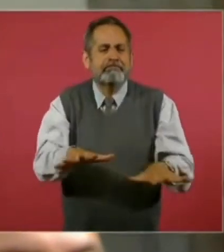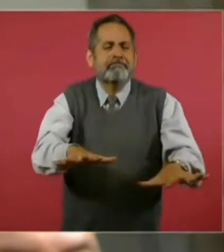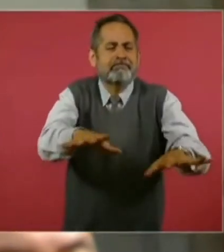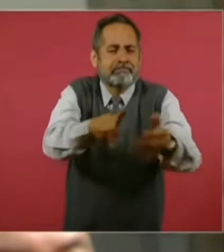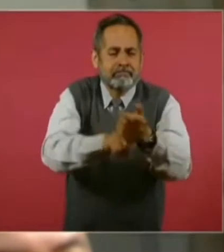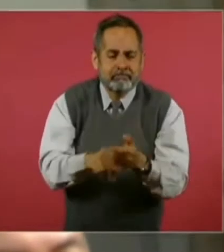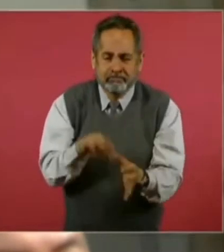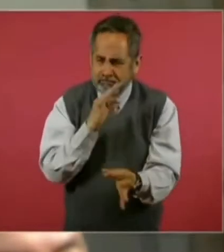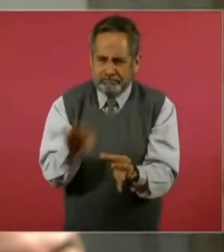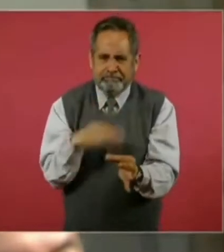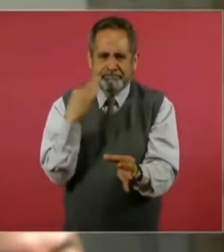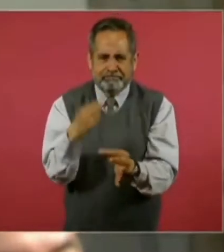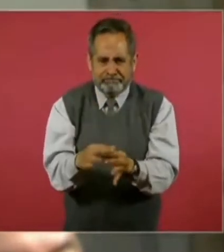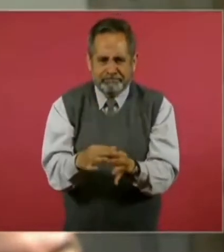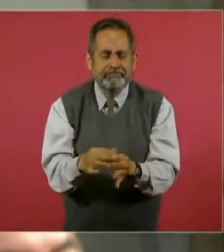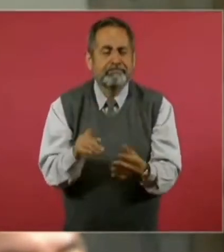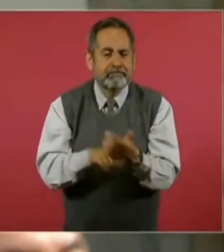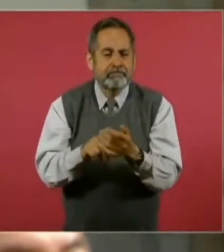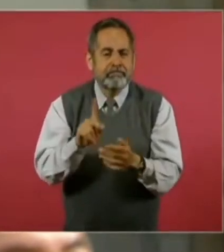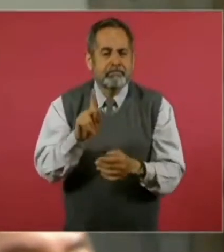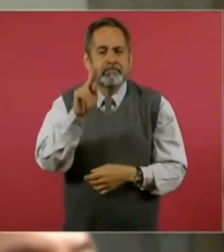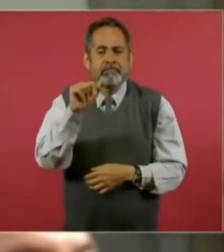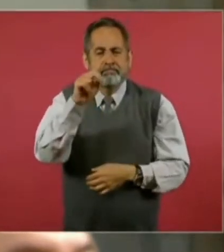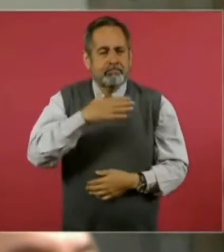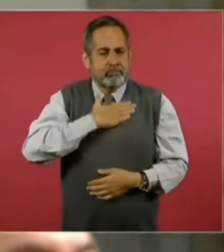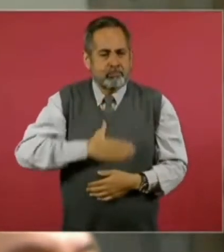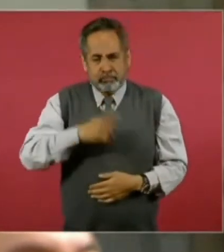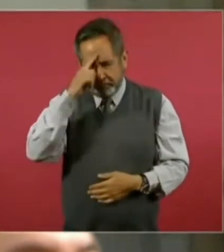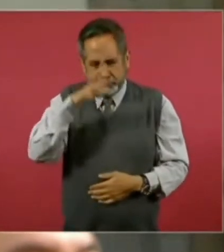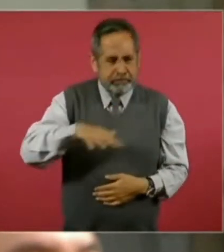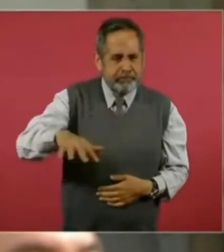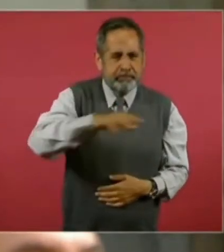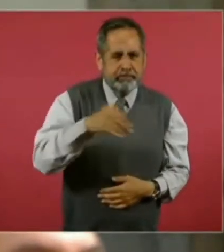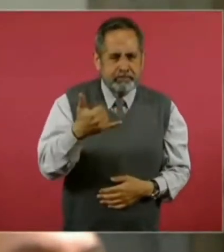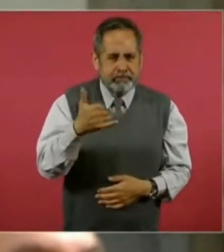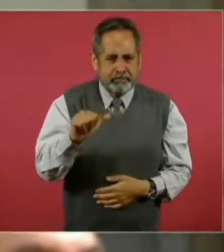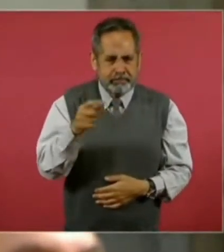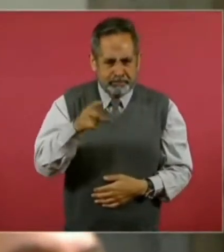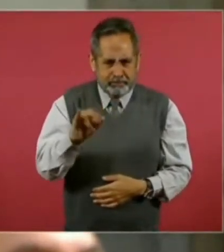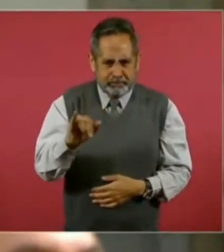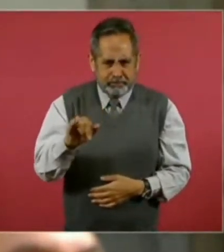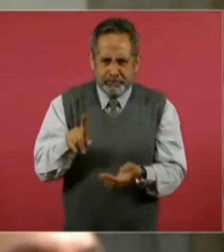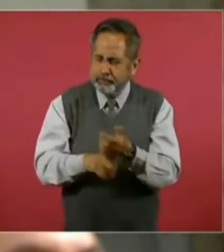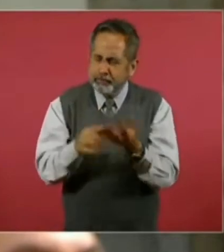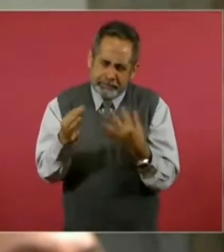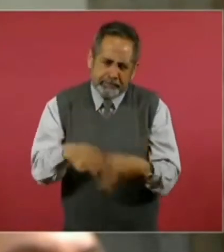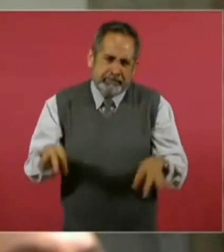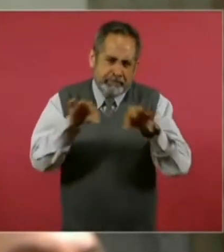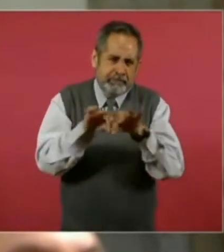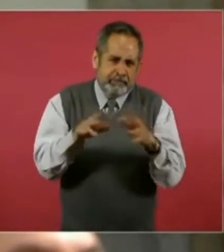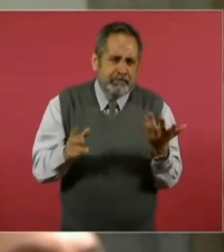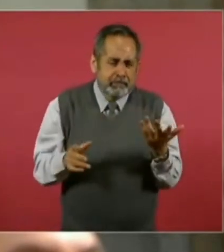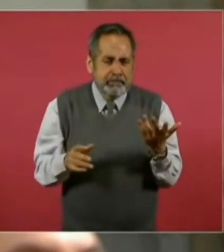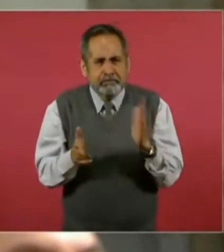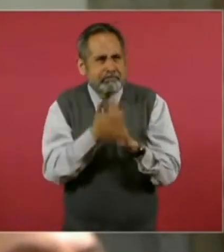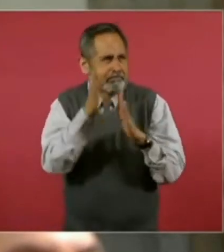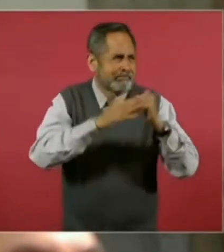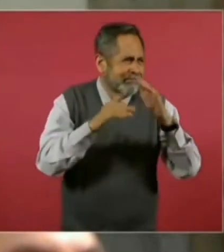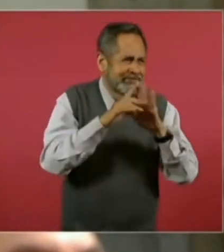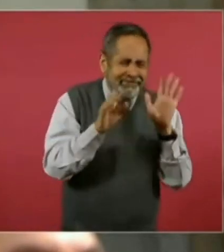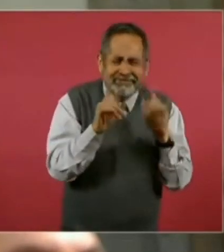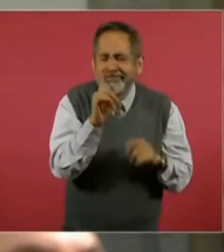forma a lo que es el plan de justicia para la Nación Yaqui. Es un tema importante, porque mire, más allá de obras de infraestructura,